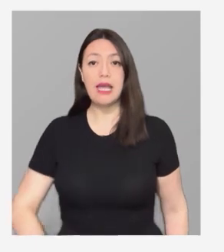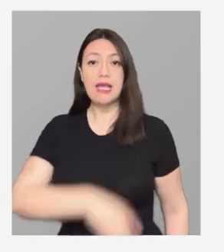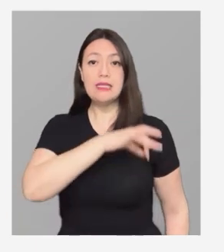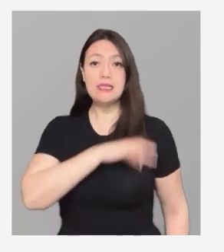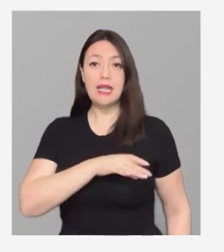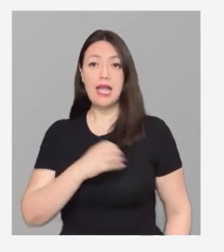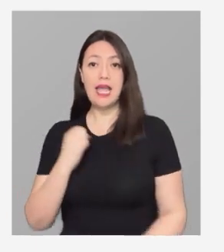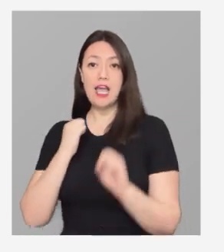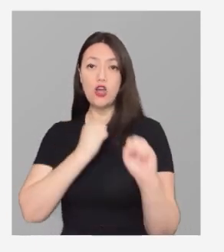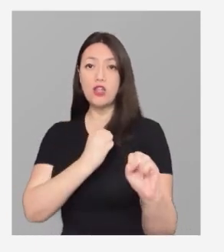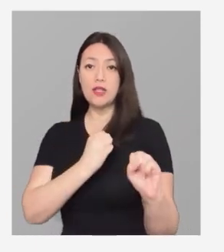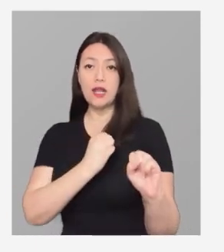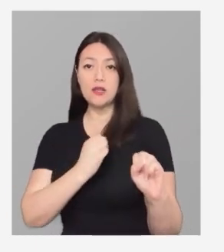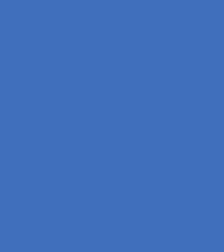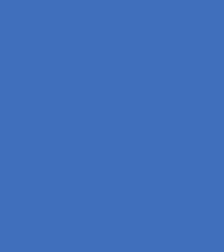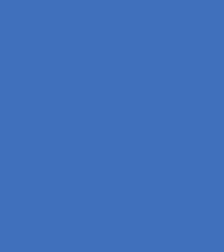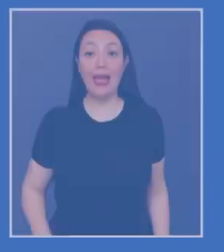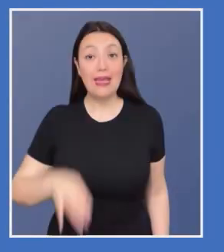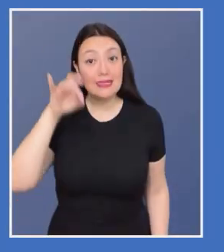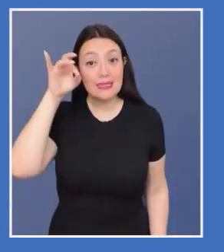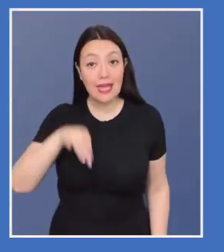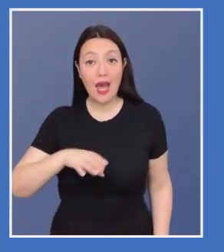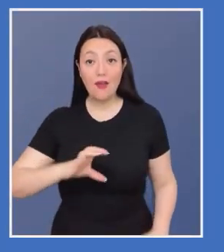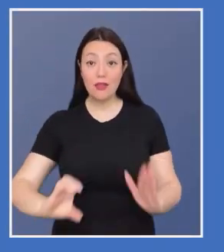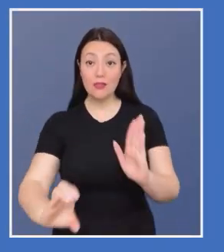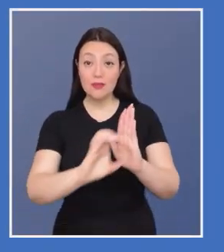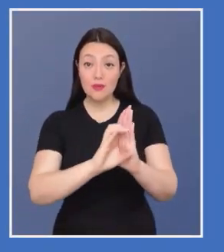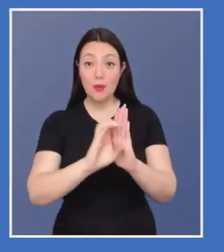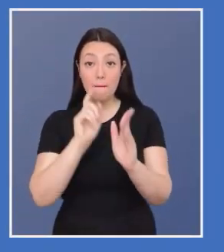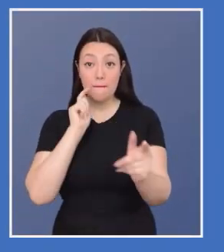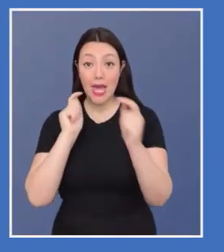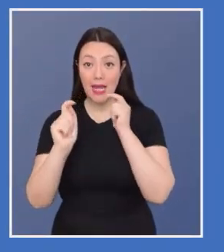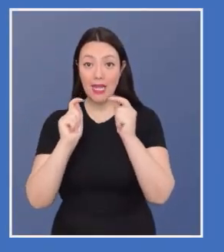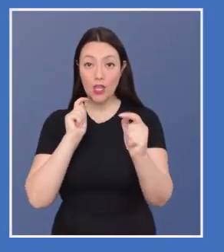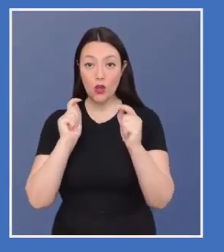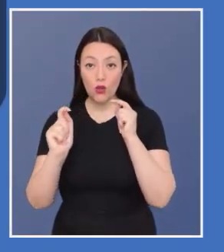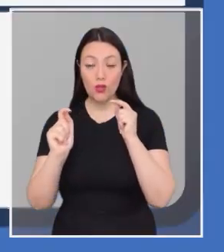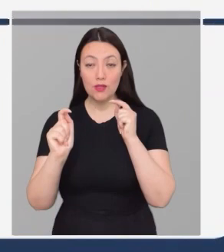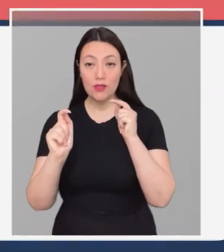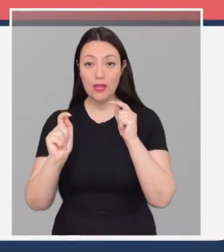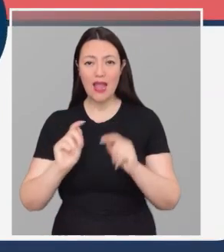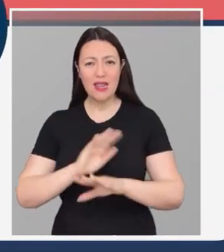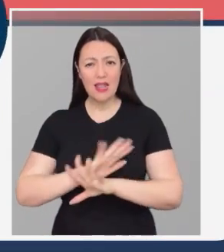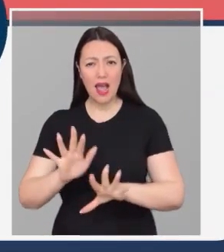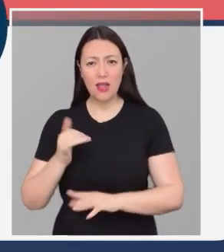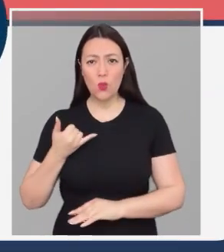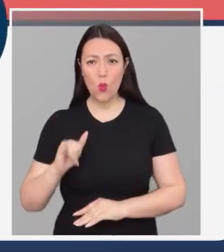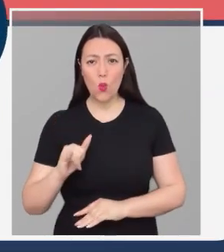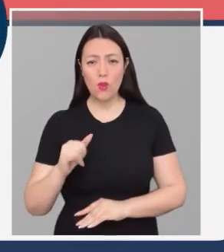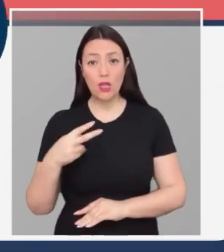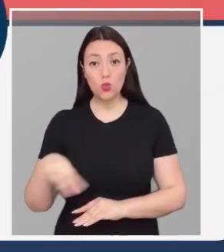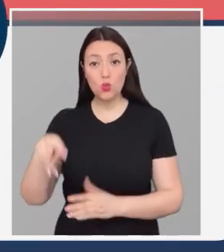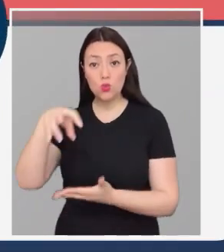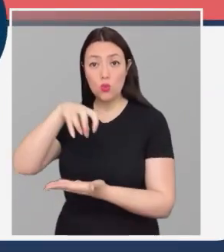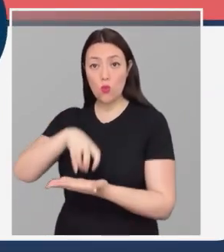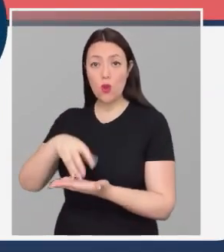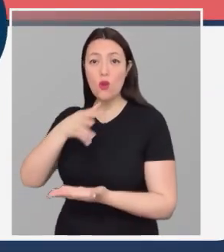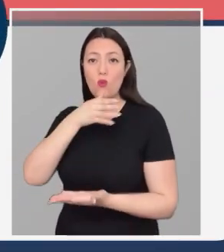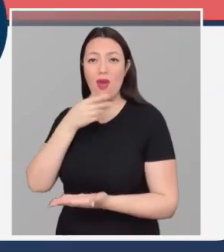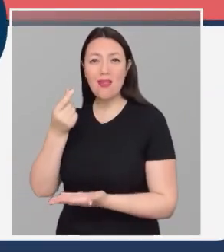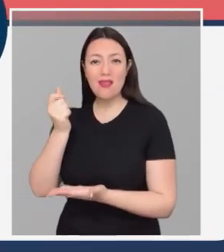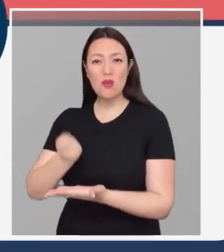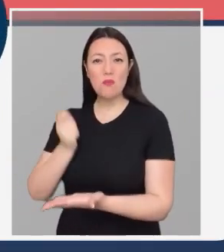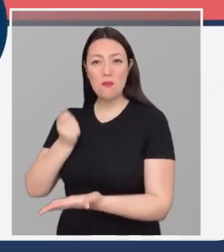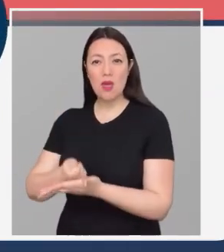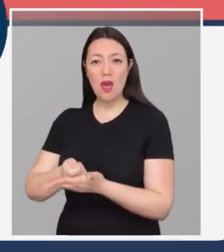Chile en contra. ¿Sabes por qué este documento es un peligro? Porque nadie quiere que su comuna se quede